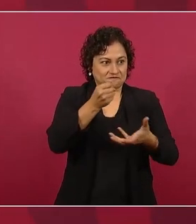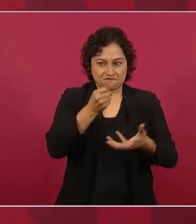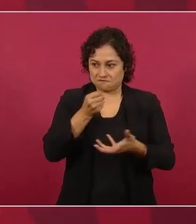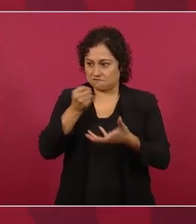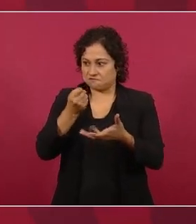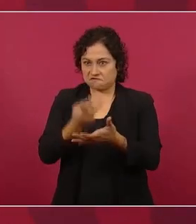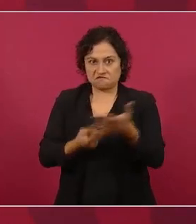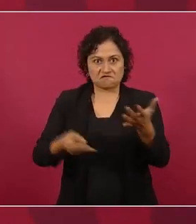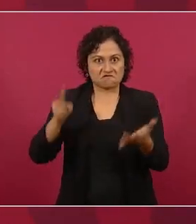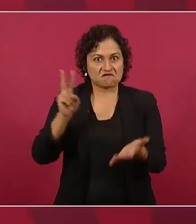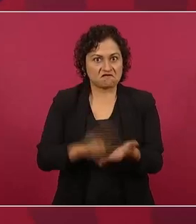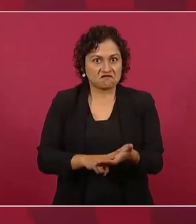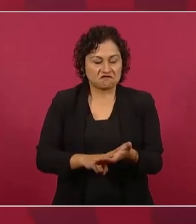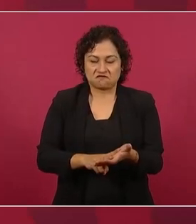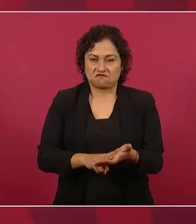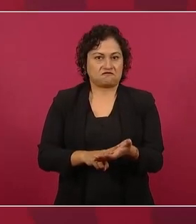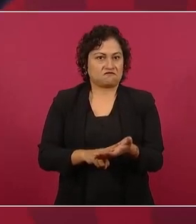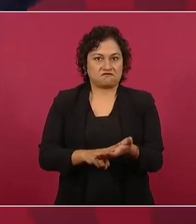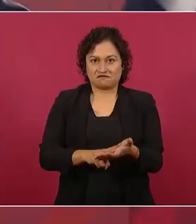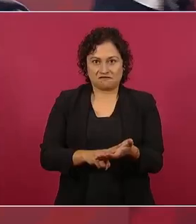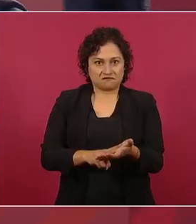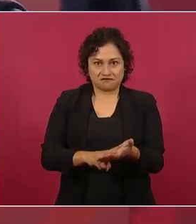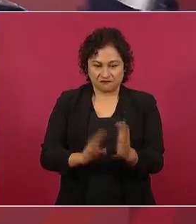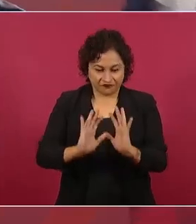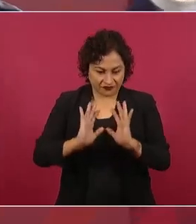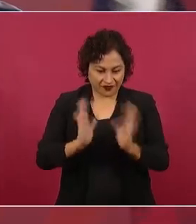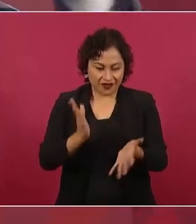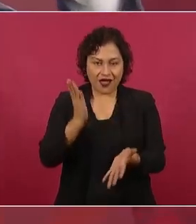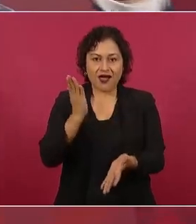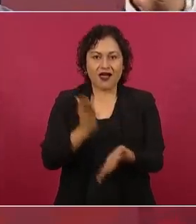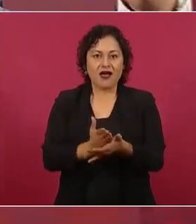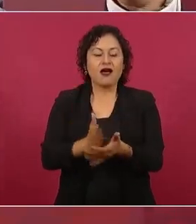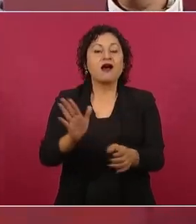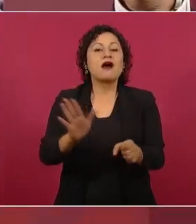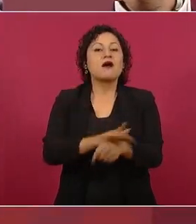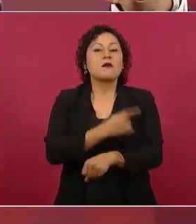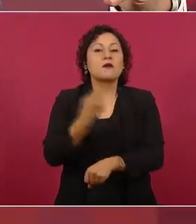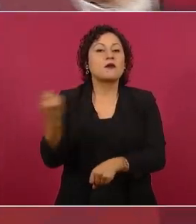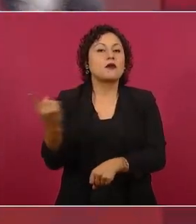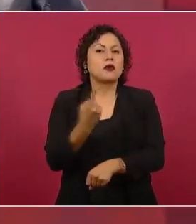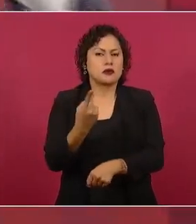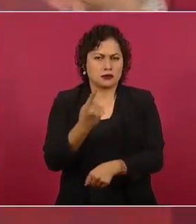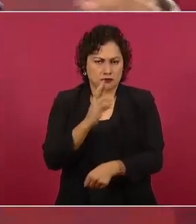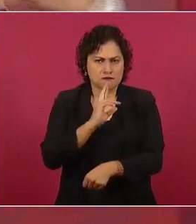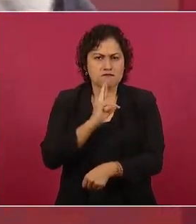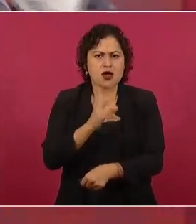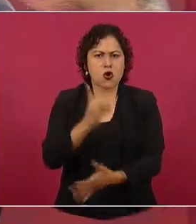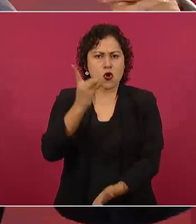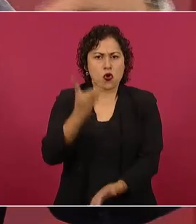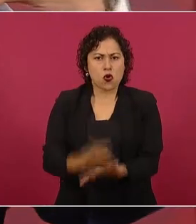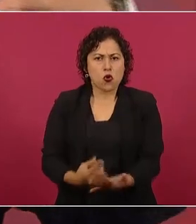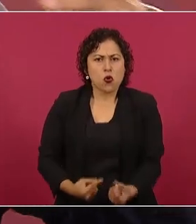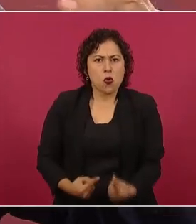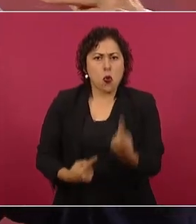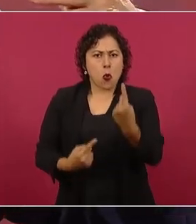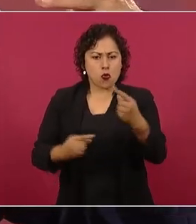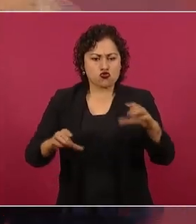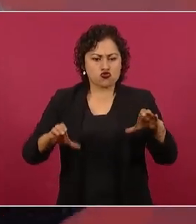¿Por qué no tenemos un solo organismo que organice las elecciones